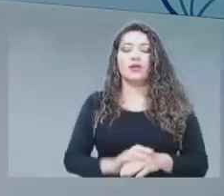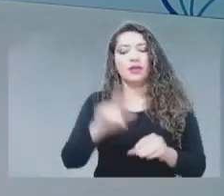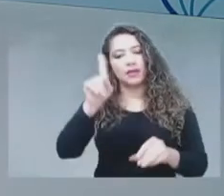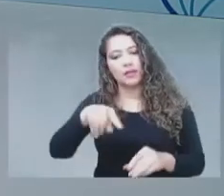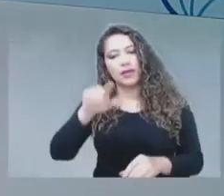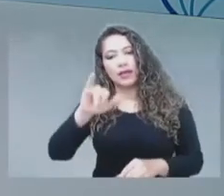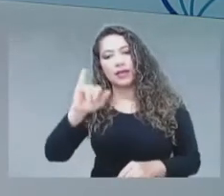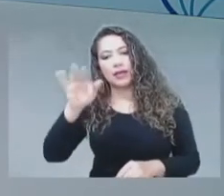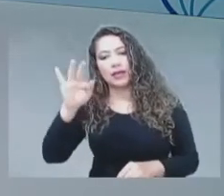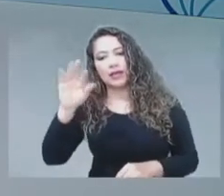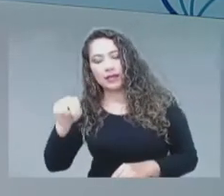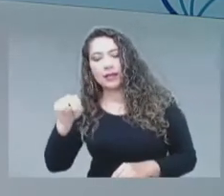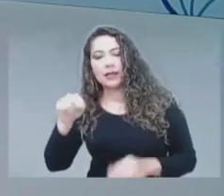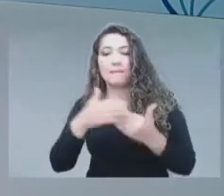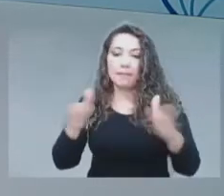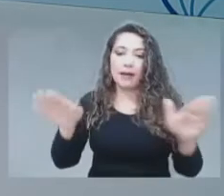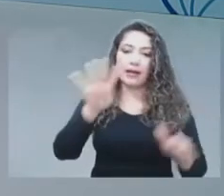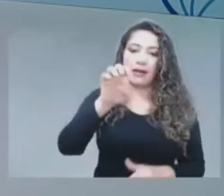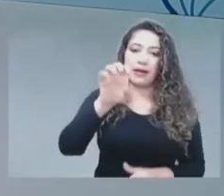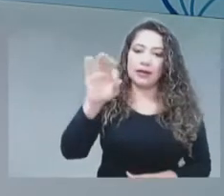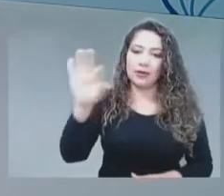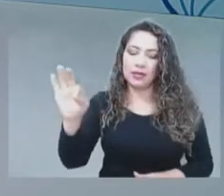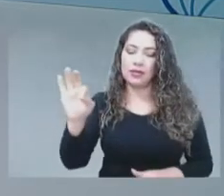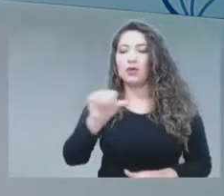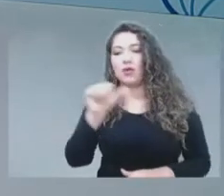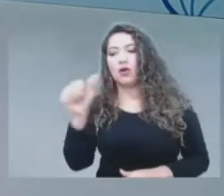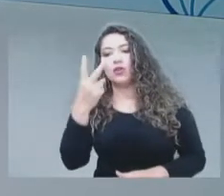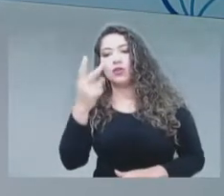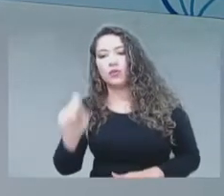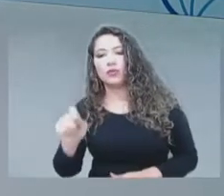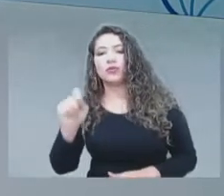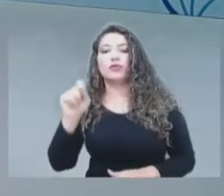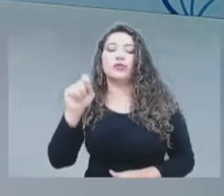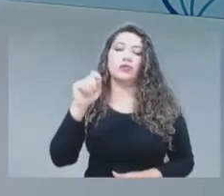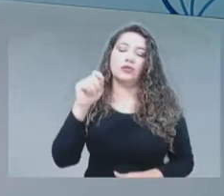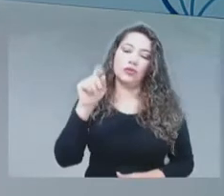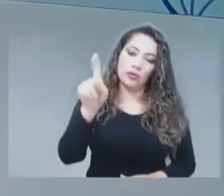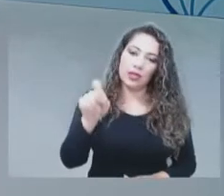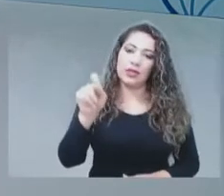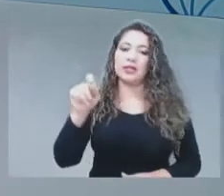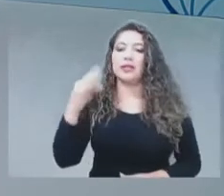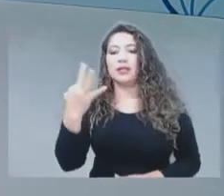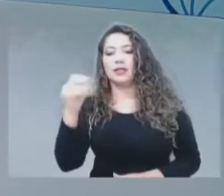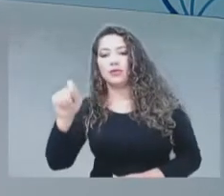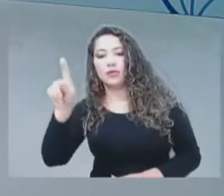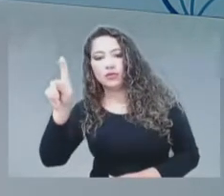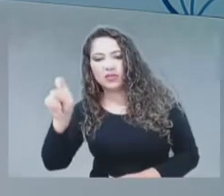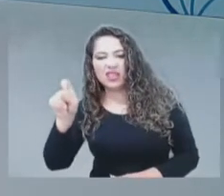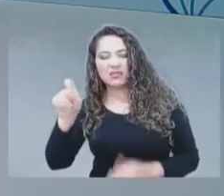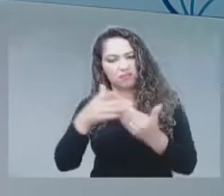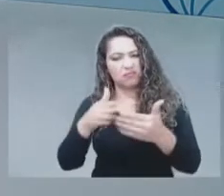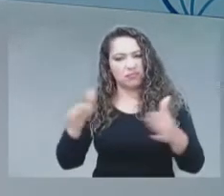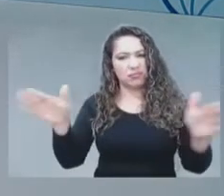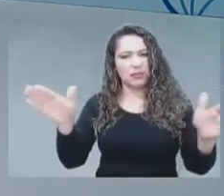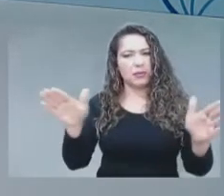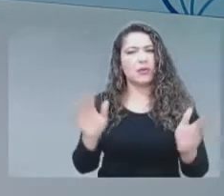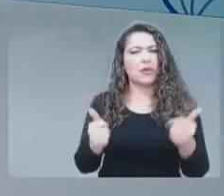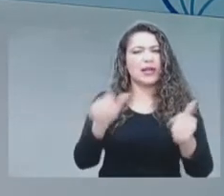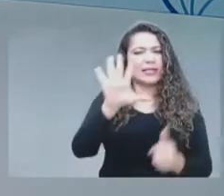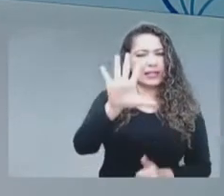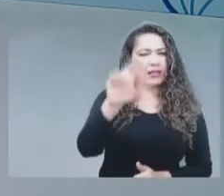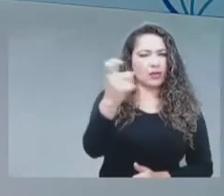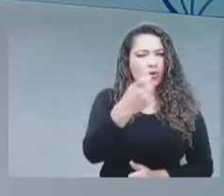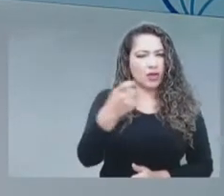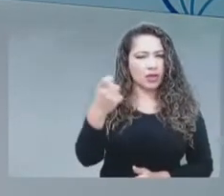banda de 2.6 GHz, la banda de 3.5 GHz, disponible en este momento para 5G, la banda de 26